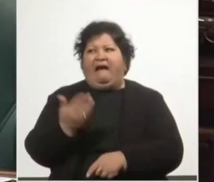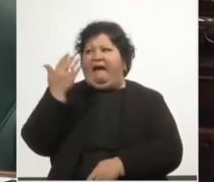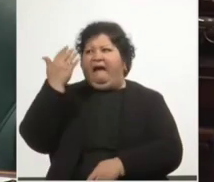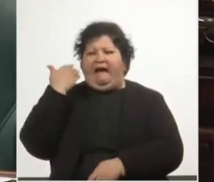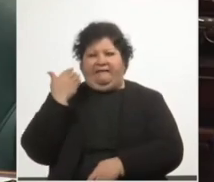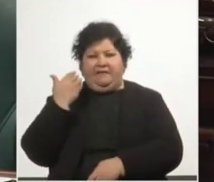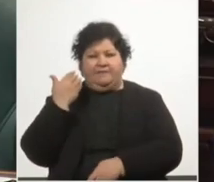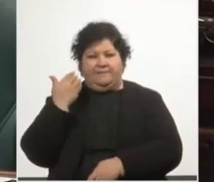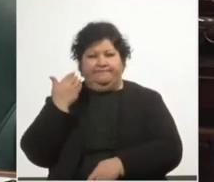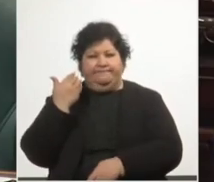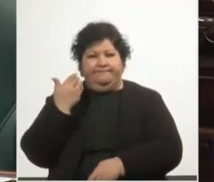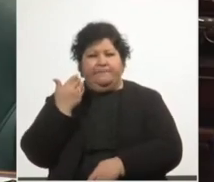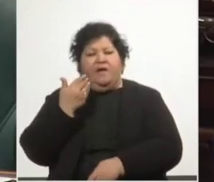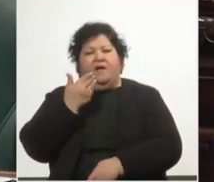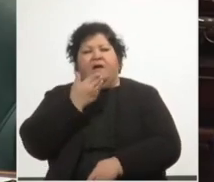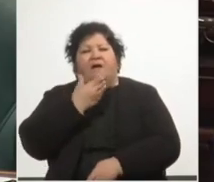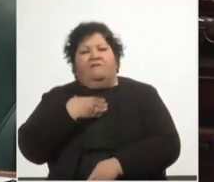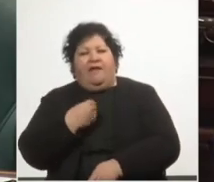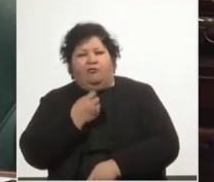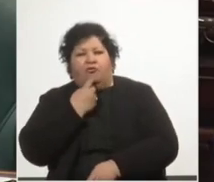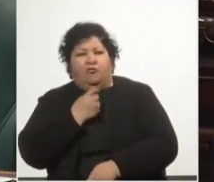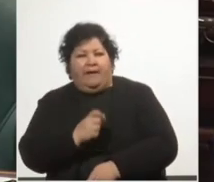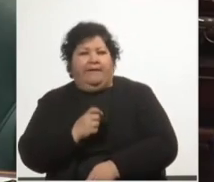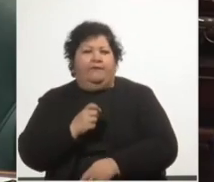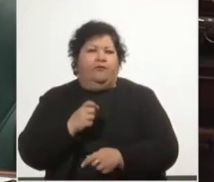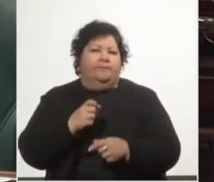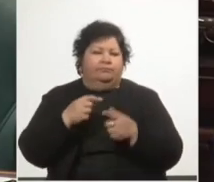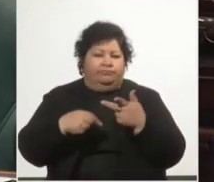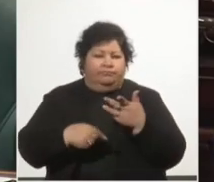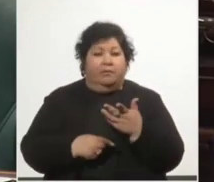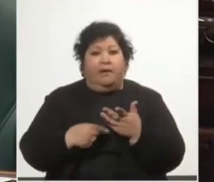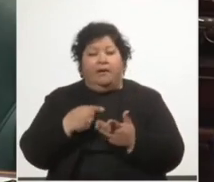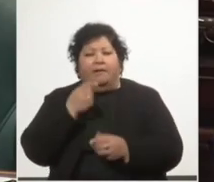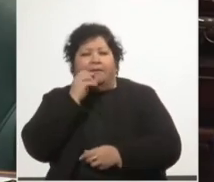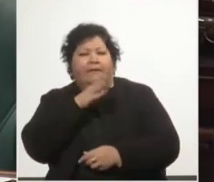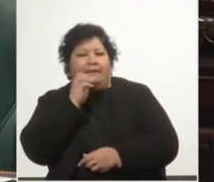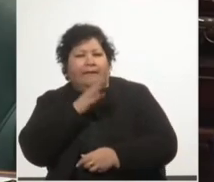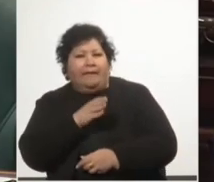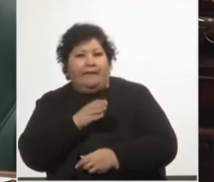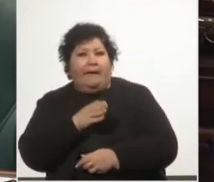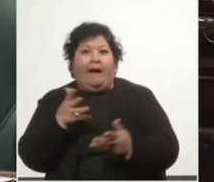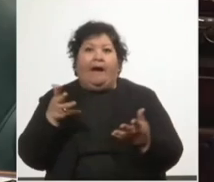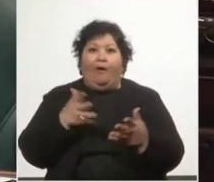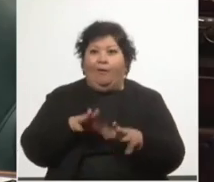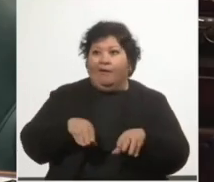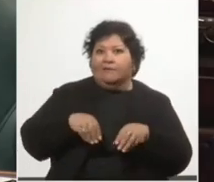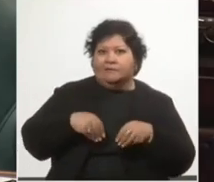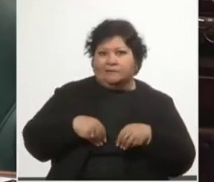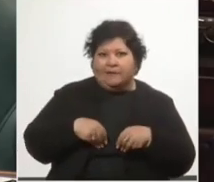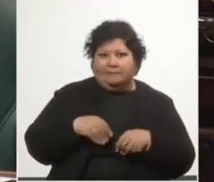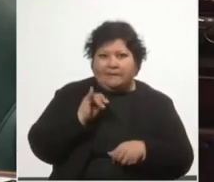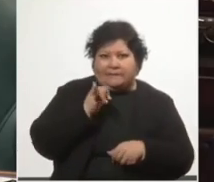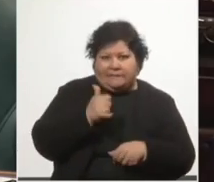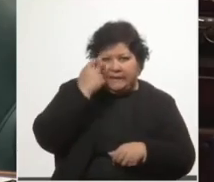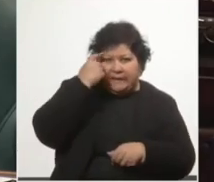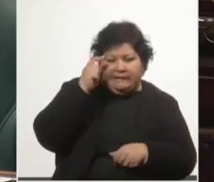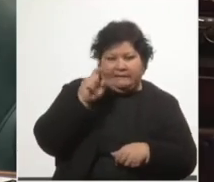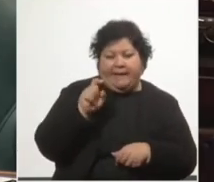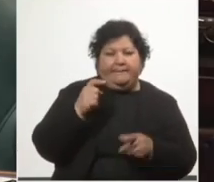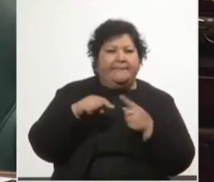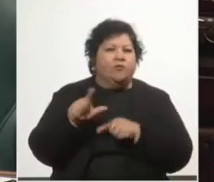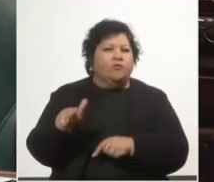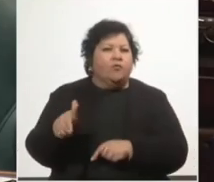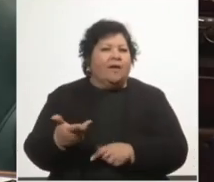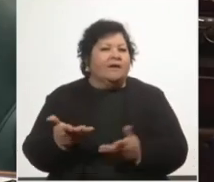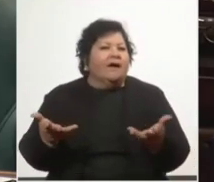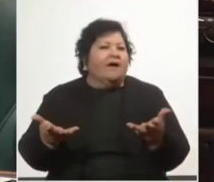entonces oposición, hoy le inyectan hierro a una economía anémica, con una conducción sin ideas y una apelación a la